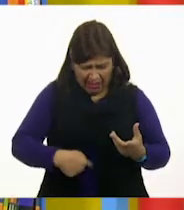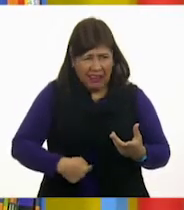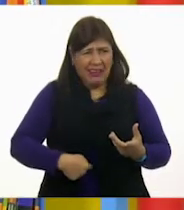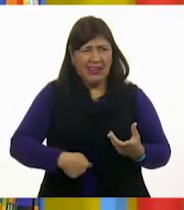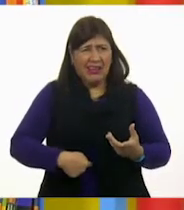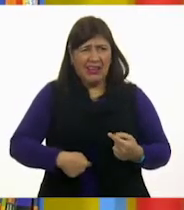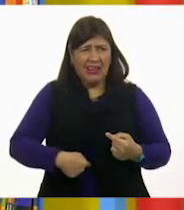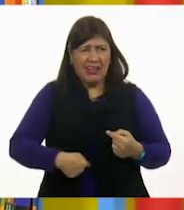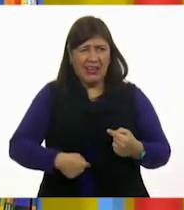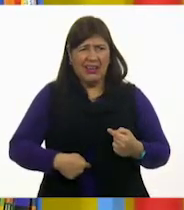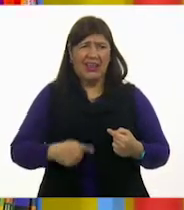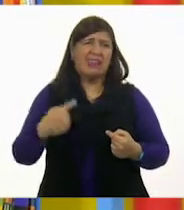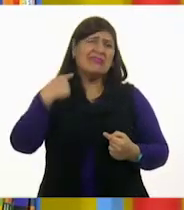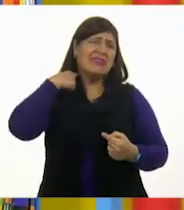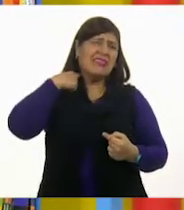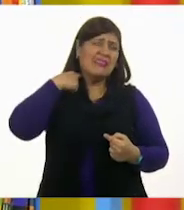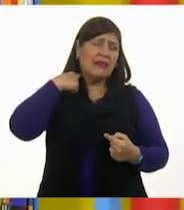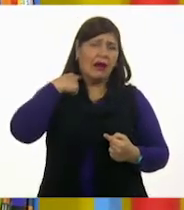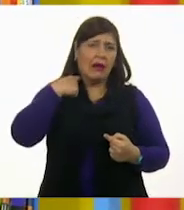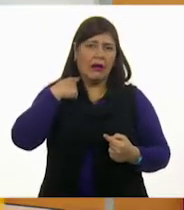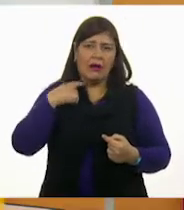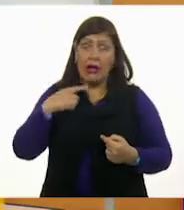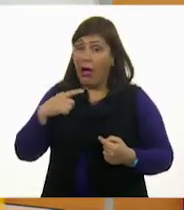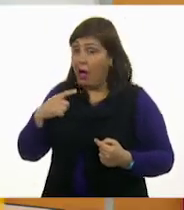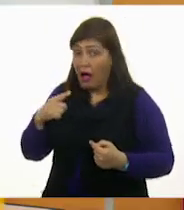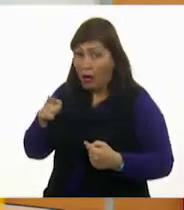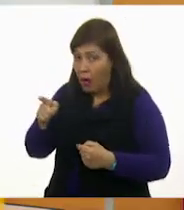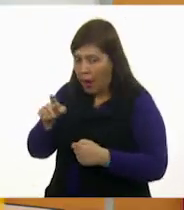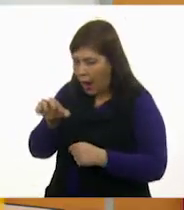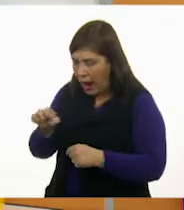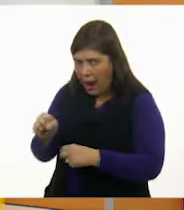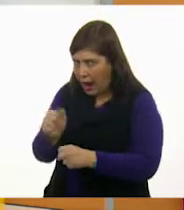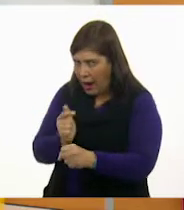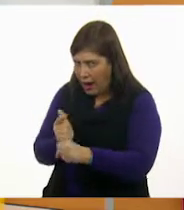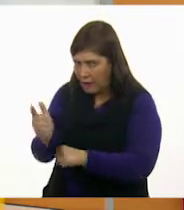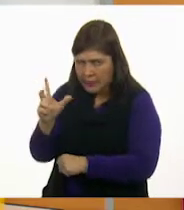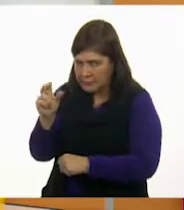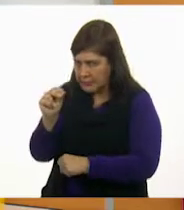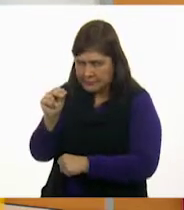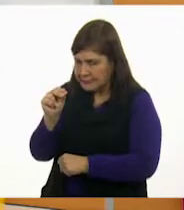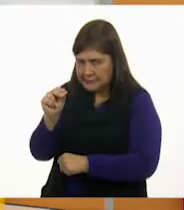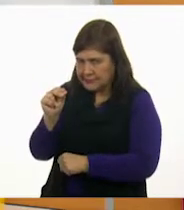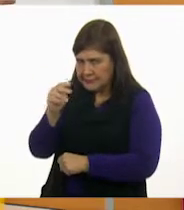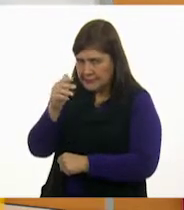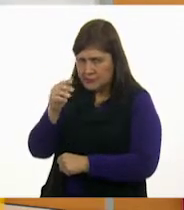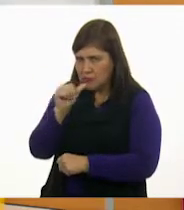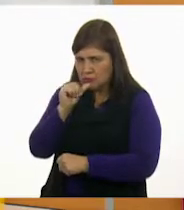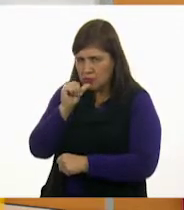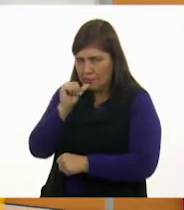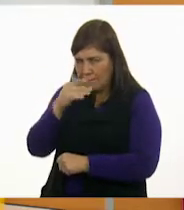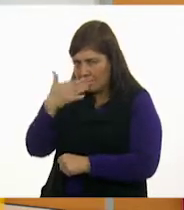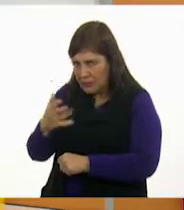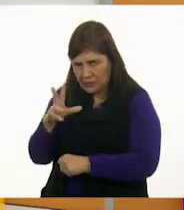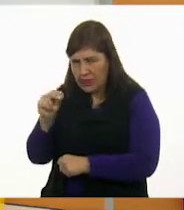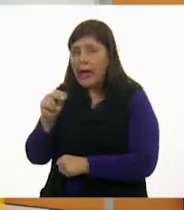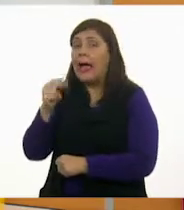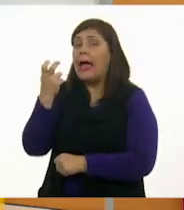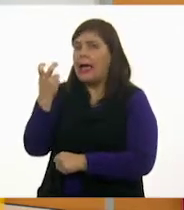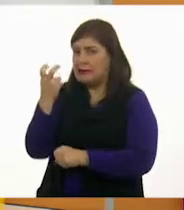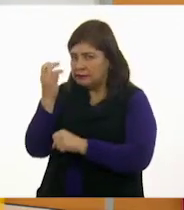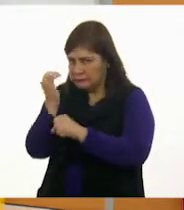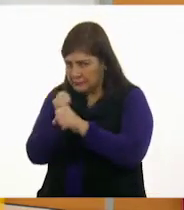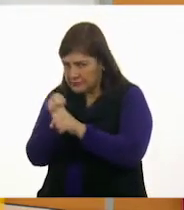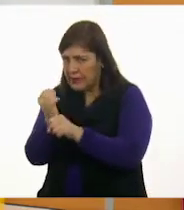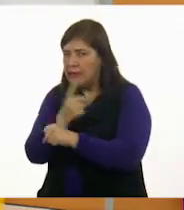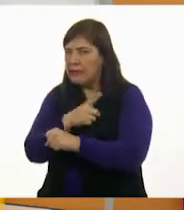y también un poco aquí. No la has identificado correctamente. Esa es una parte muy importante de la investigación.